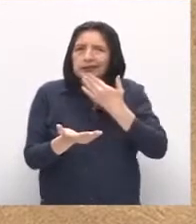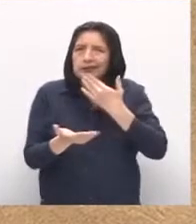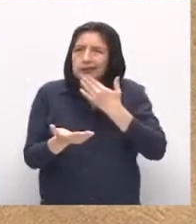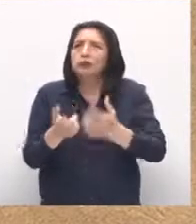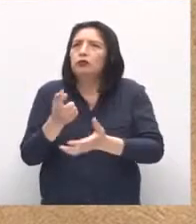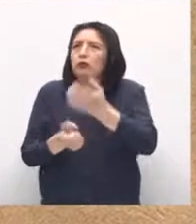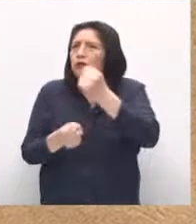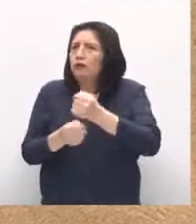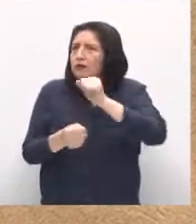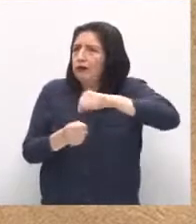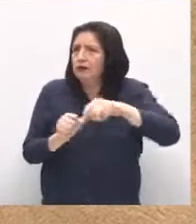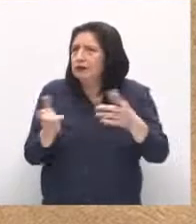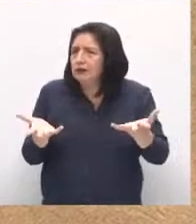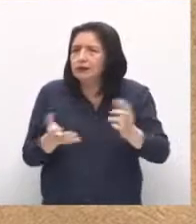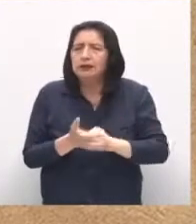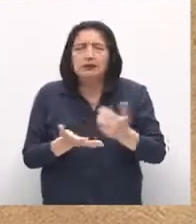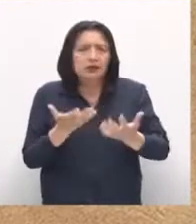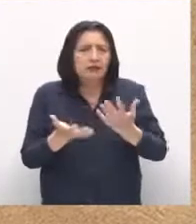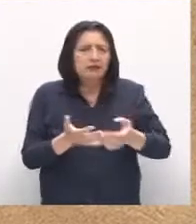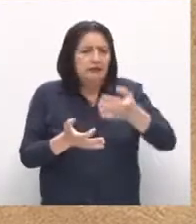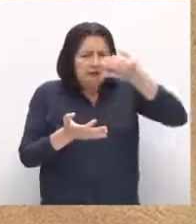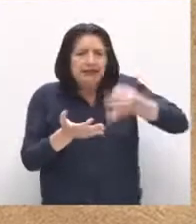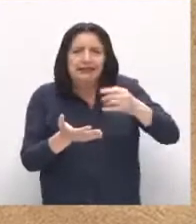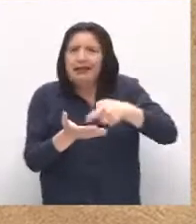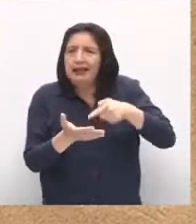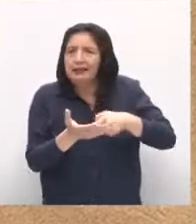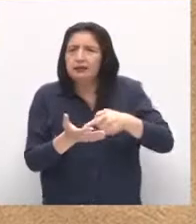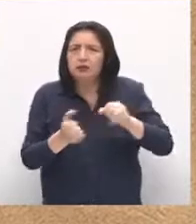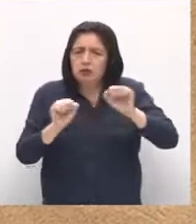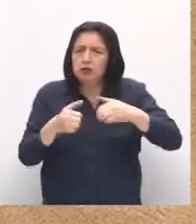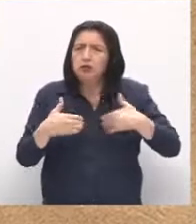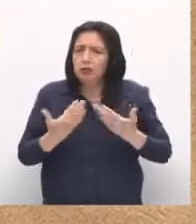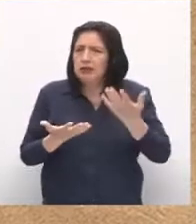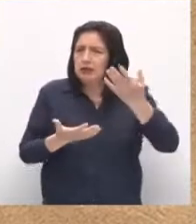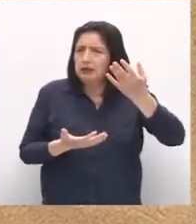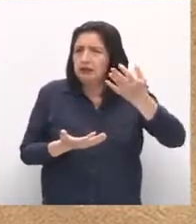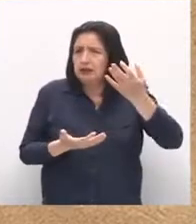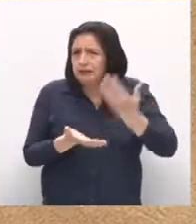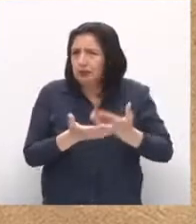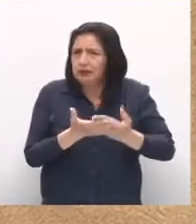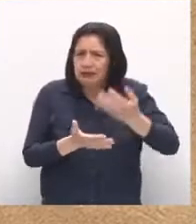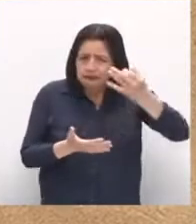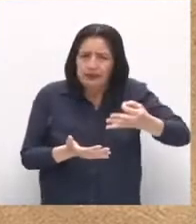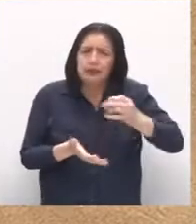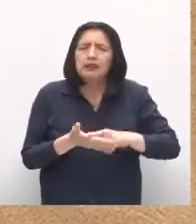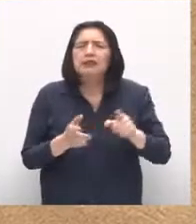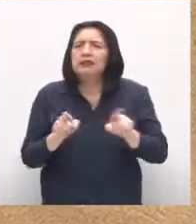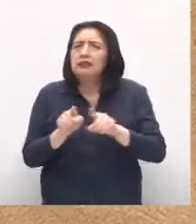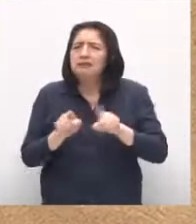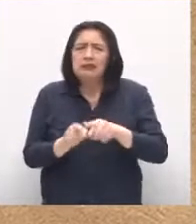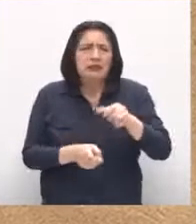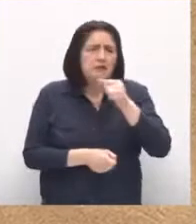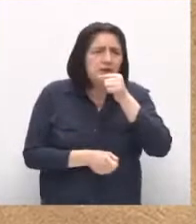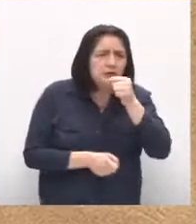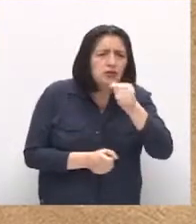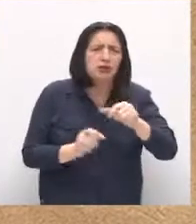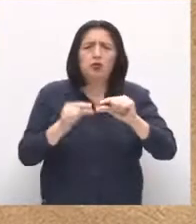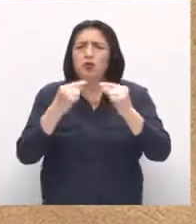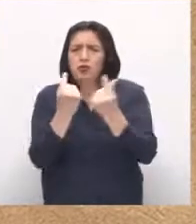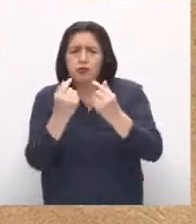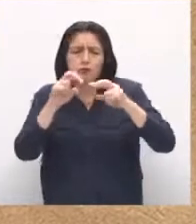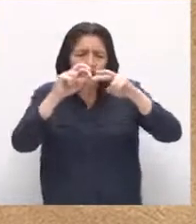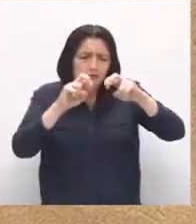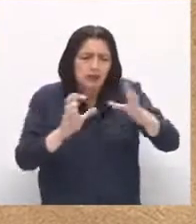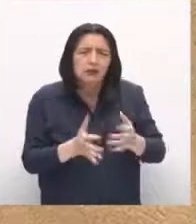una fuente confiable, sea verosímil, es decir, que pueda ser verdad, y que venga de periodistas o de grupos de